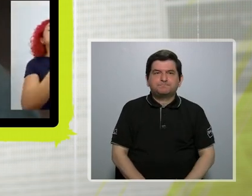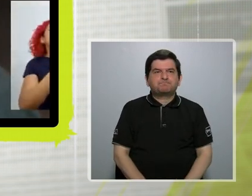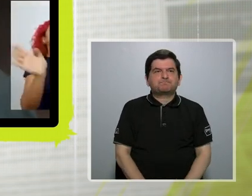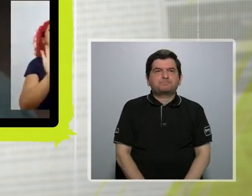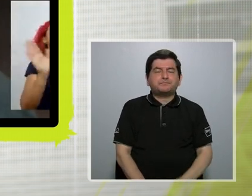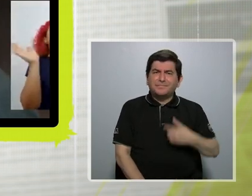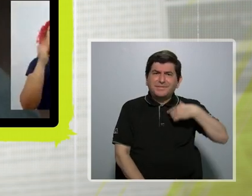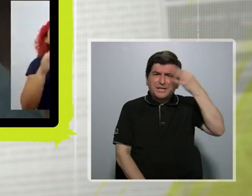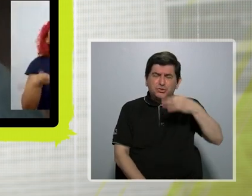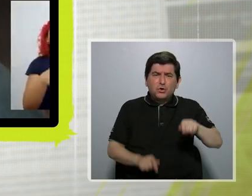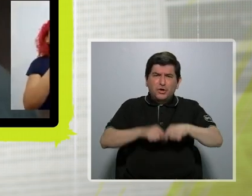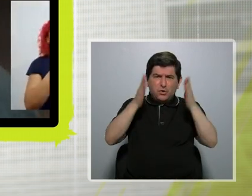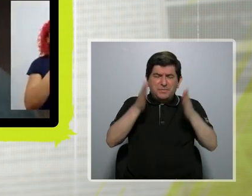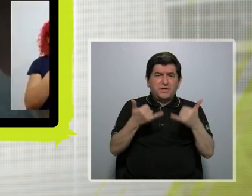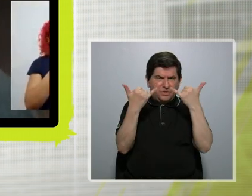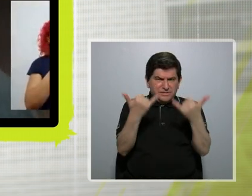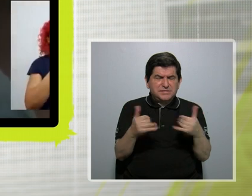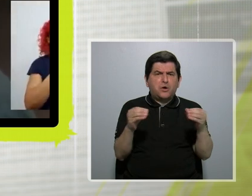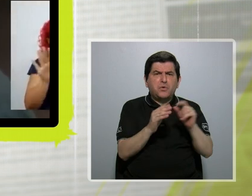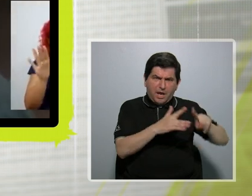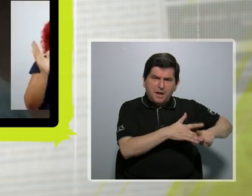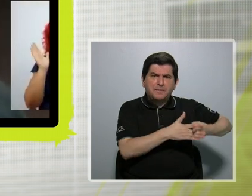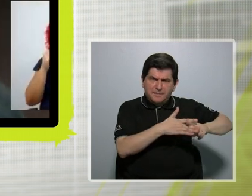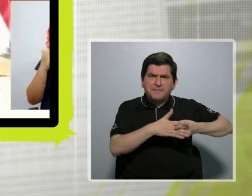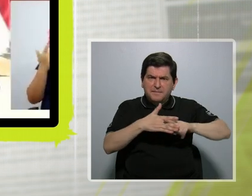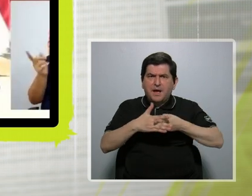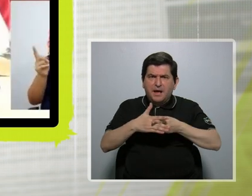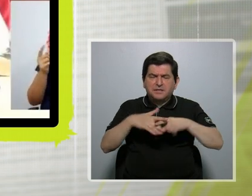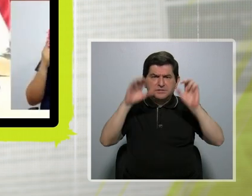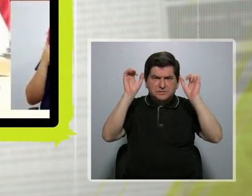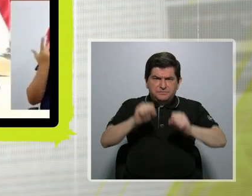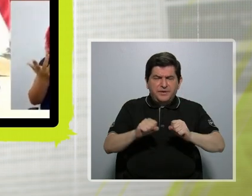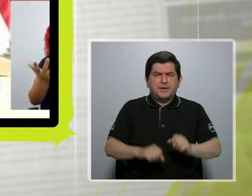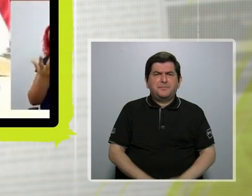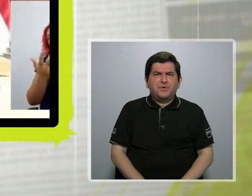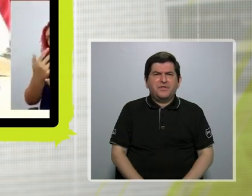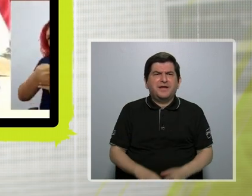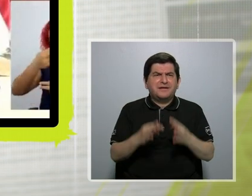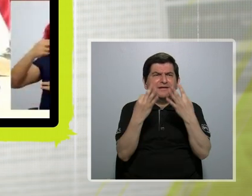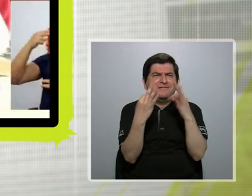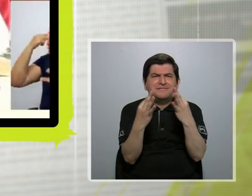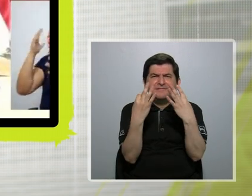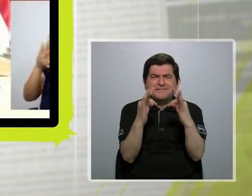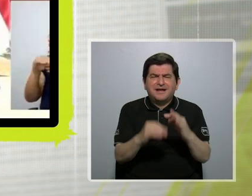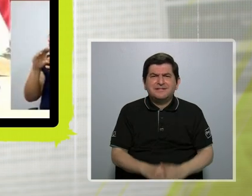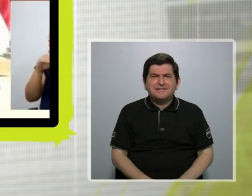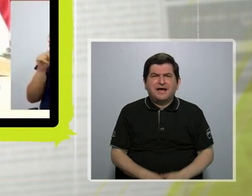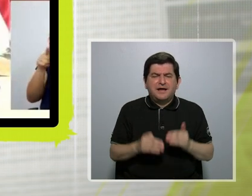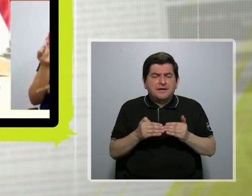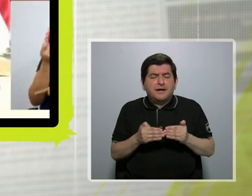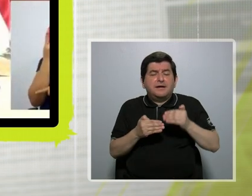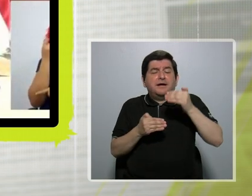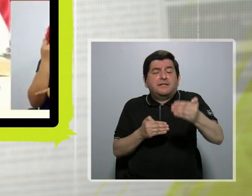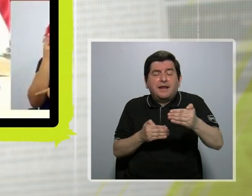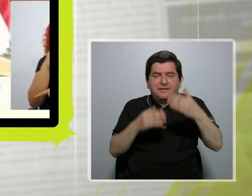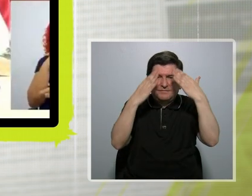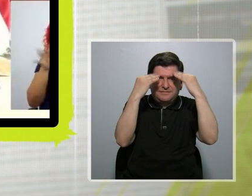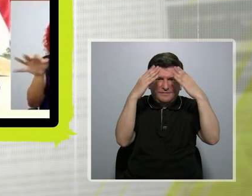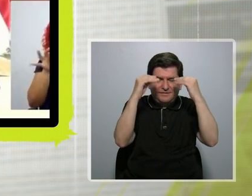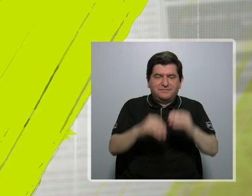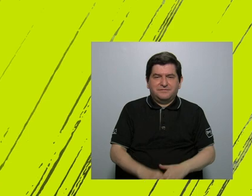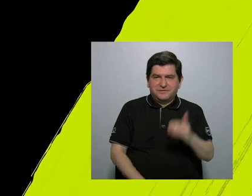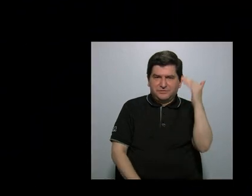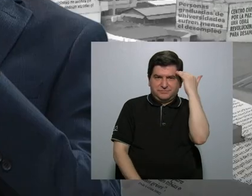Yo creo que el periodista hoy tiene más herramientas para siempre ir un poco la milla extra en cuanto a la información.